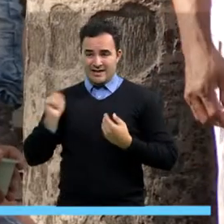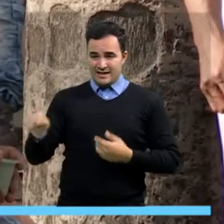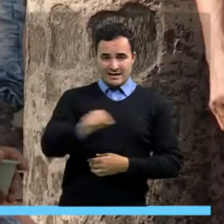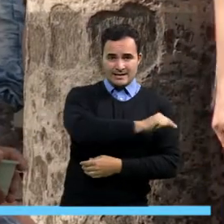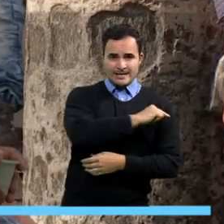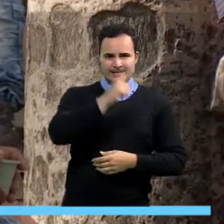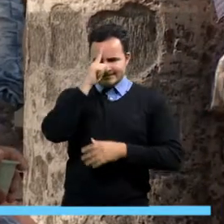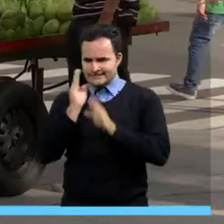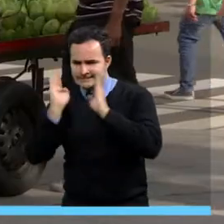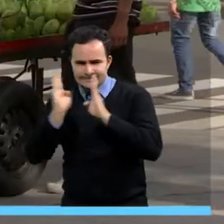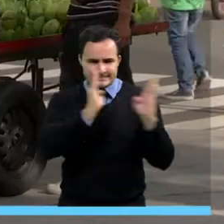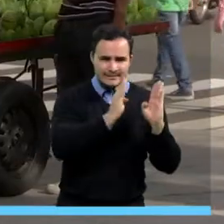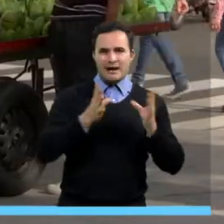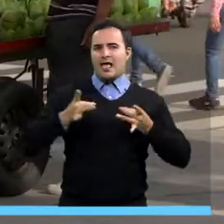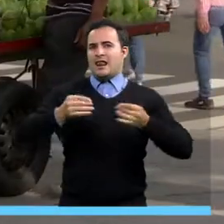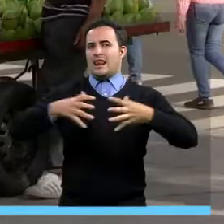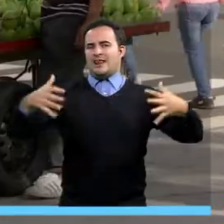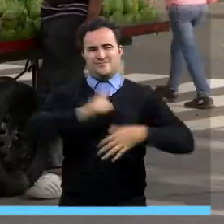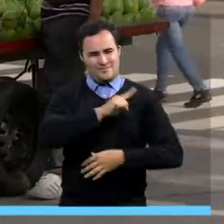evitar la propagación del virus.